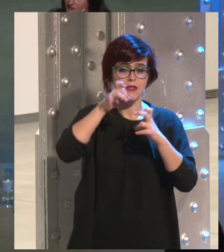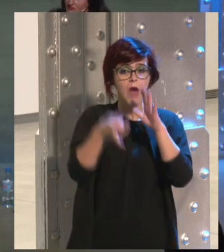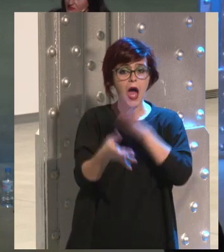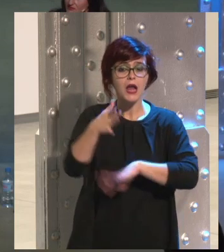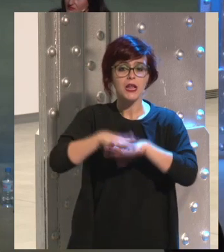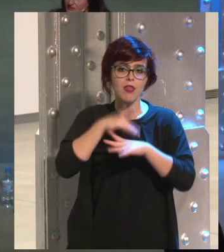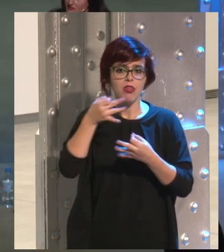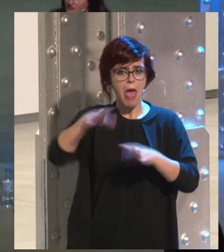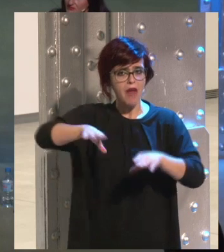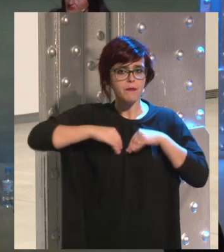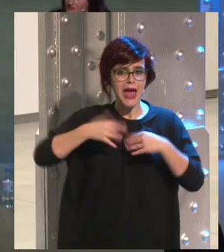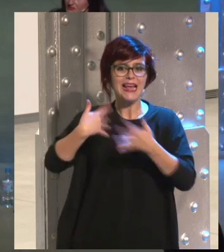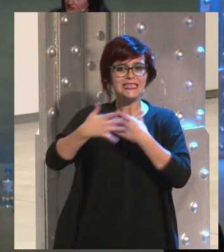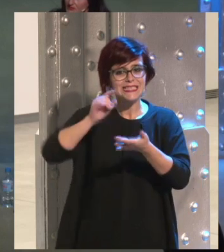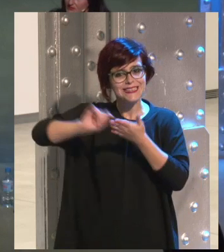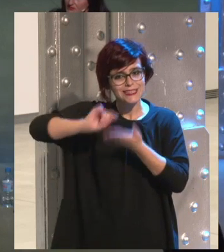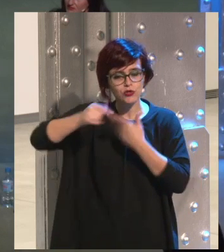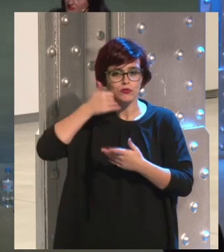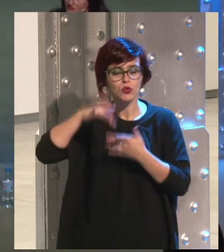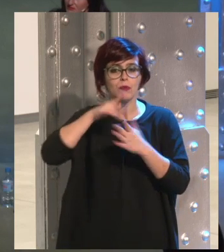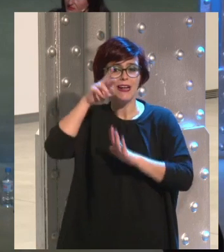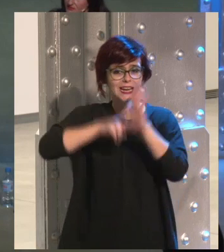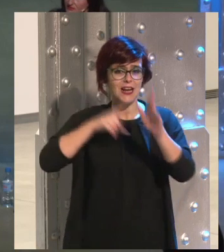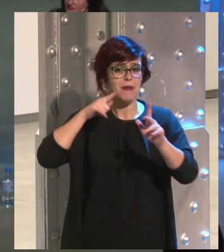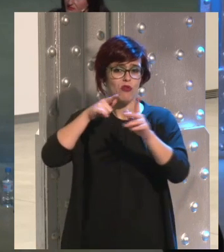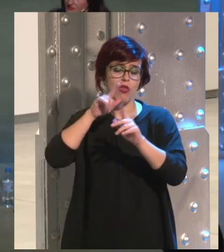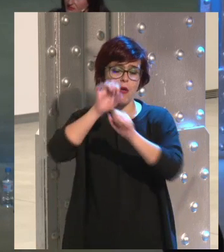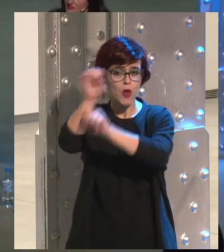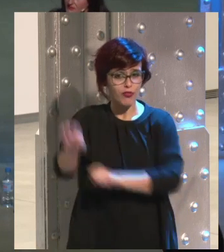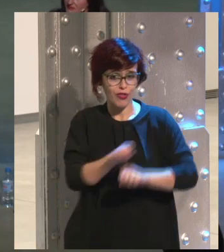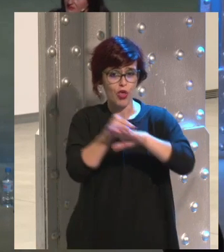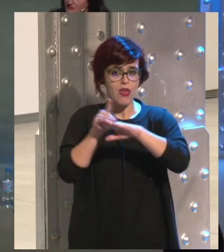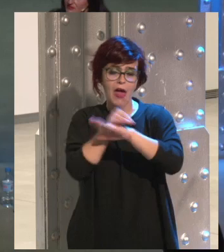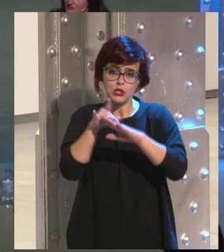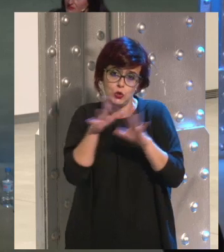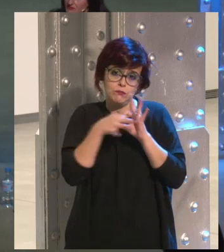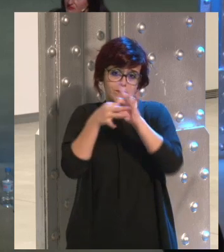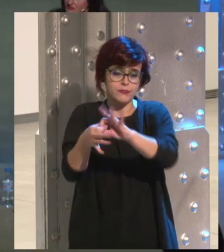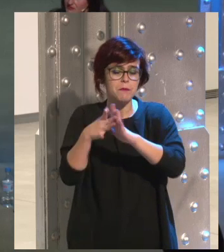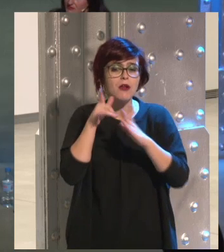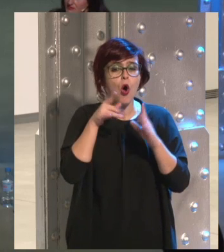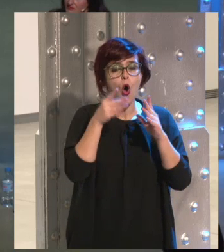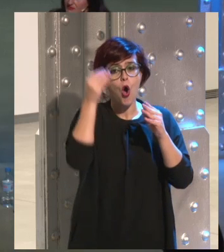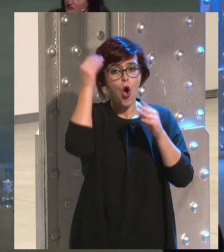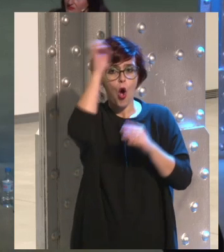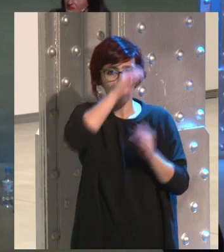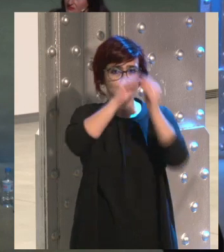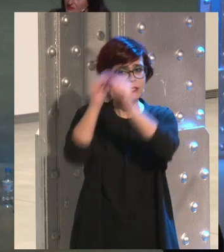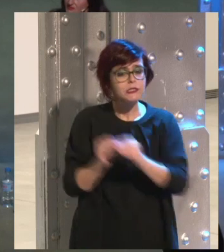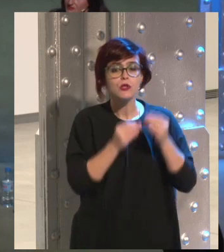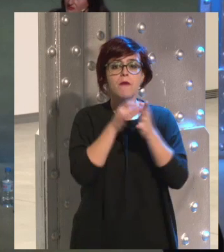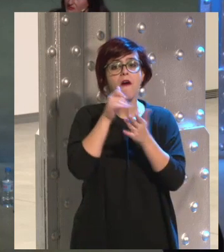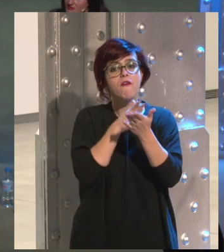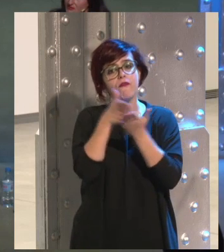existencia del consentimiento por escrito y tal y el nuevo reglamento de protección de datos va en esa línea, pero yo creo que hay un consenso en que debemos buscar